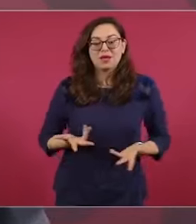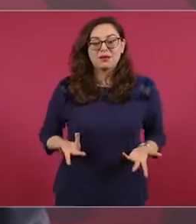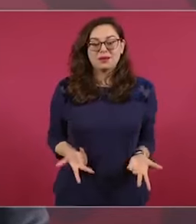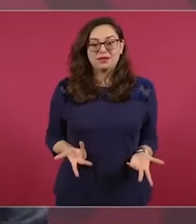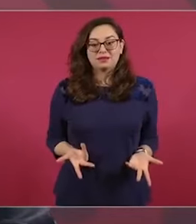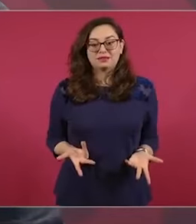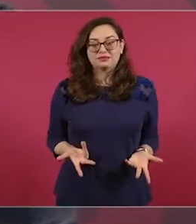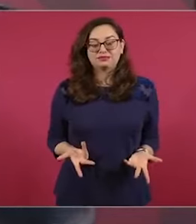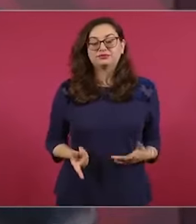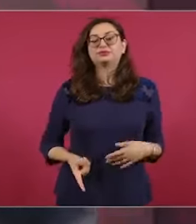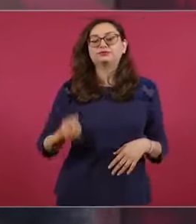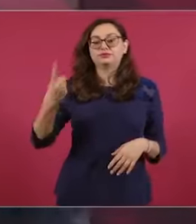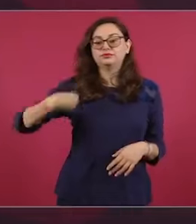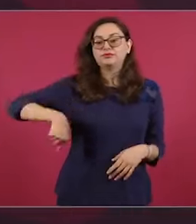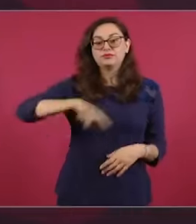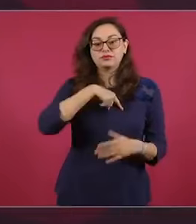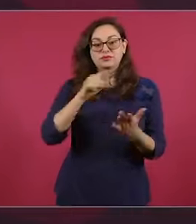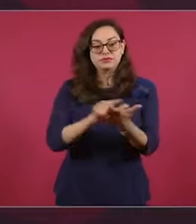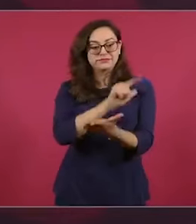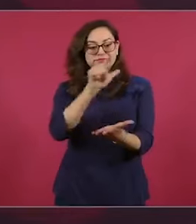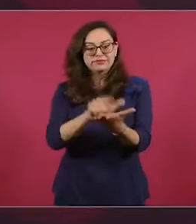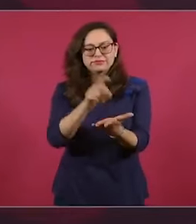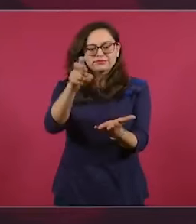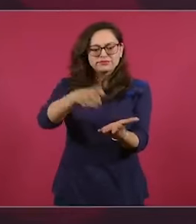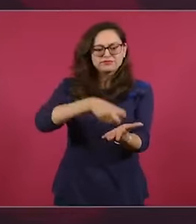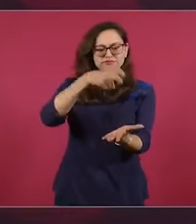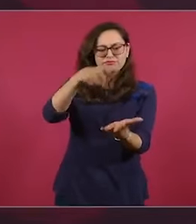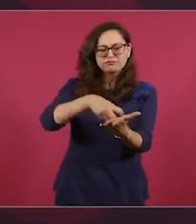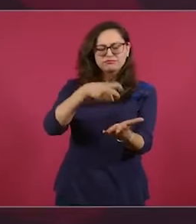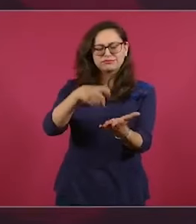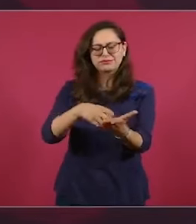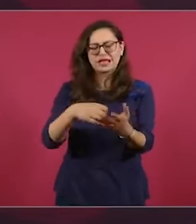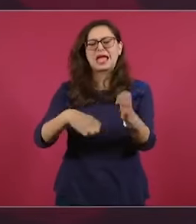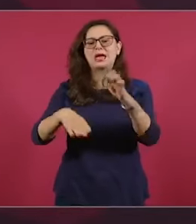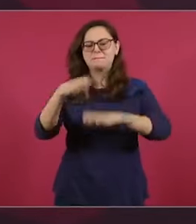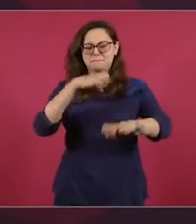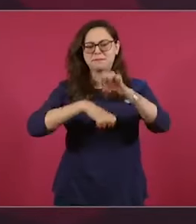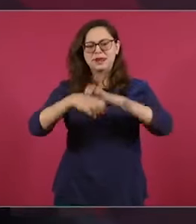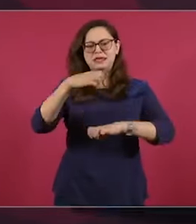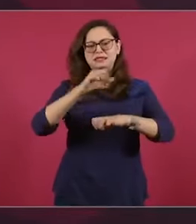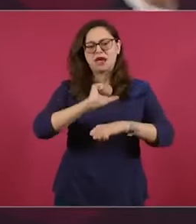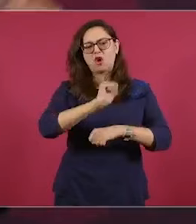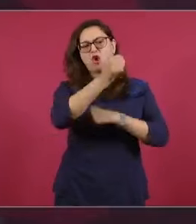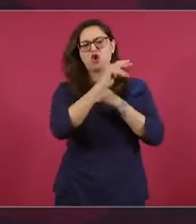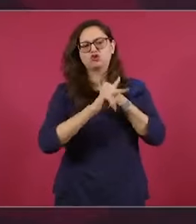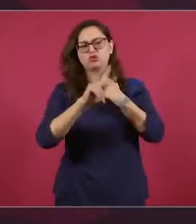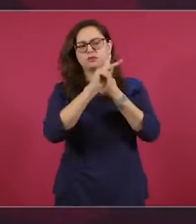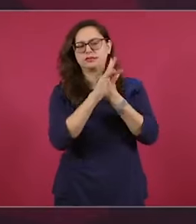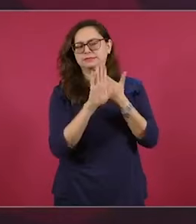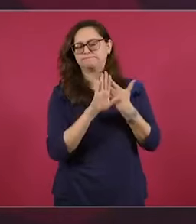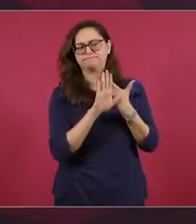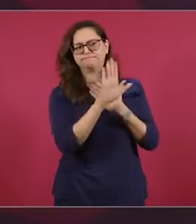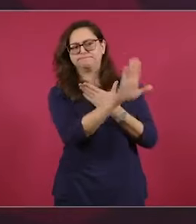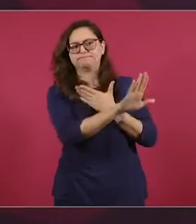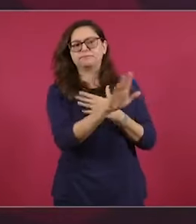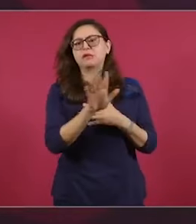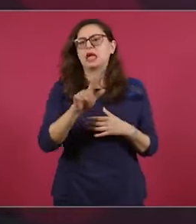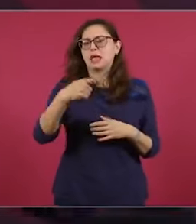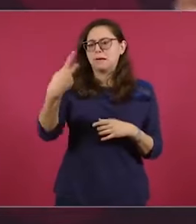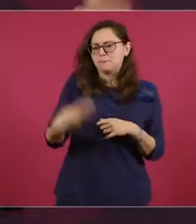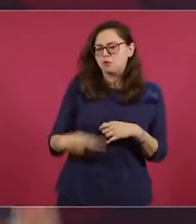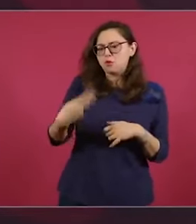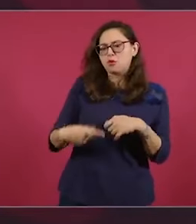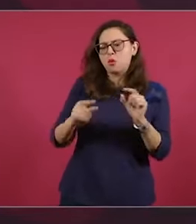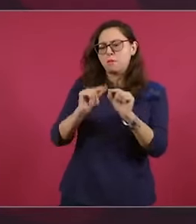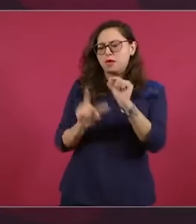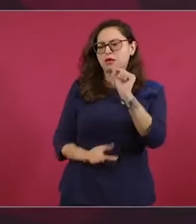una ley eléctrica que era para defender al pueblo de México y se